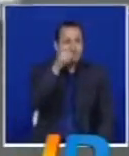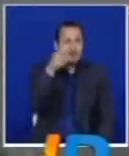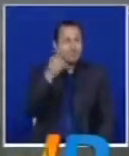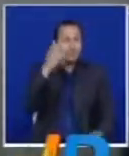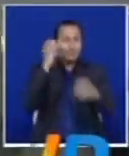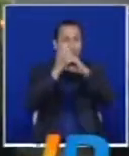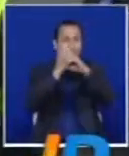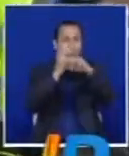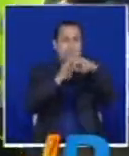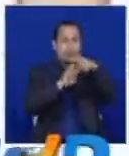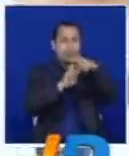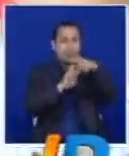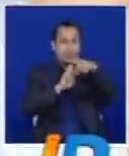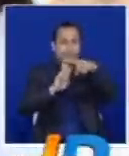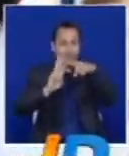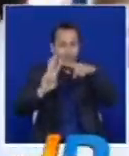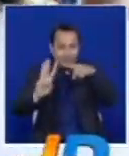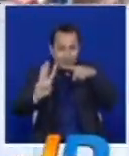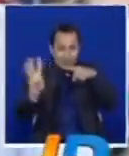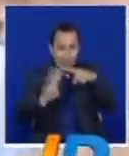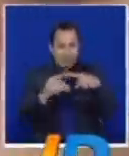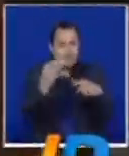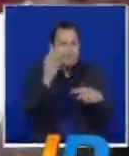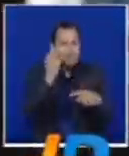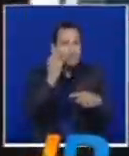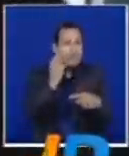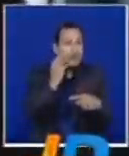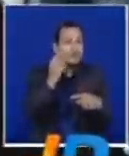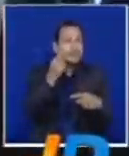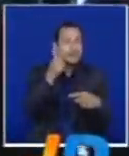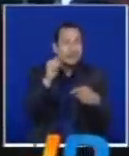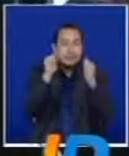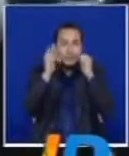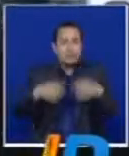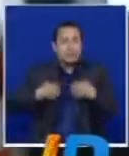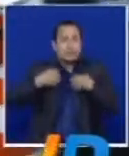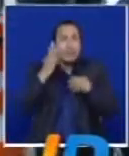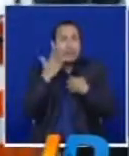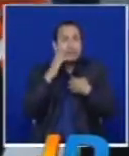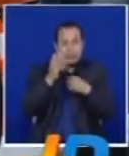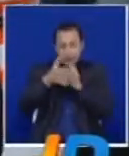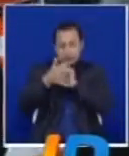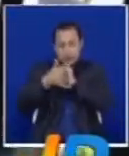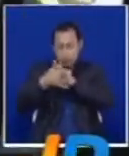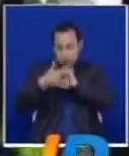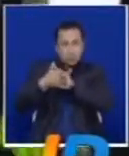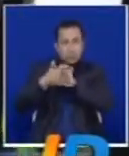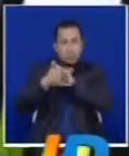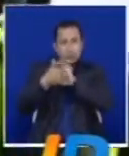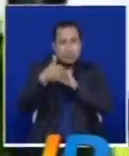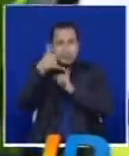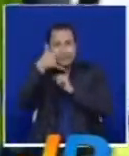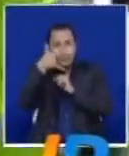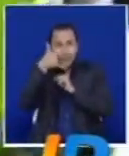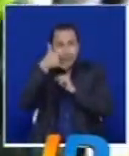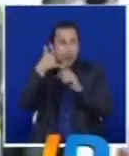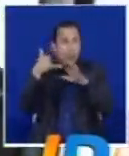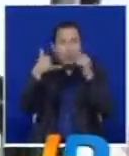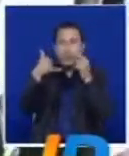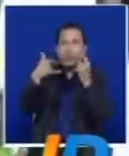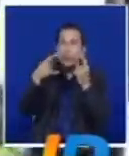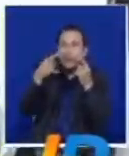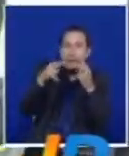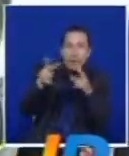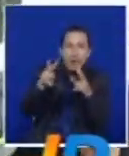del sistema Mío que iba a realizar un atraco. Los pasajeros asustados llamaron a la policía y el hombre al ver que la cosa se puso seria